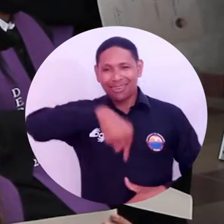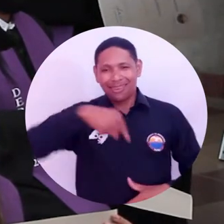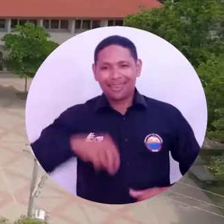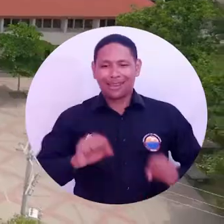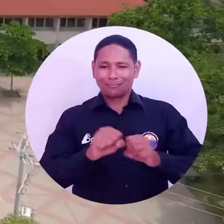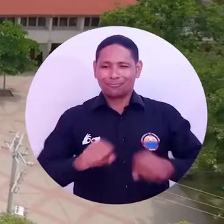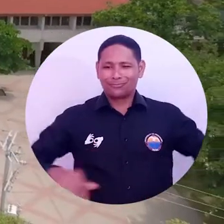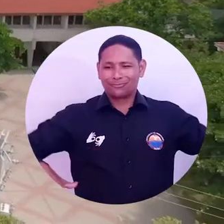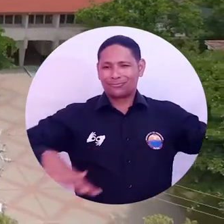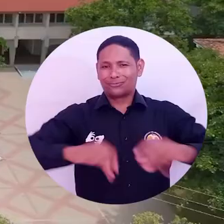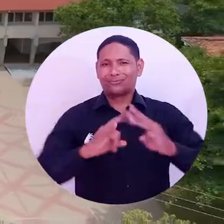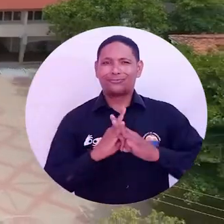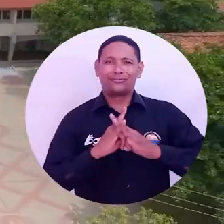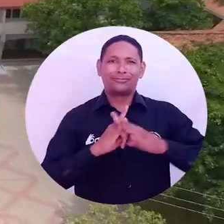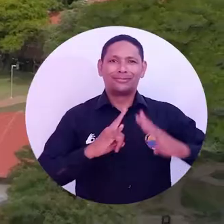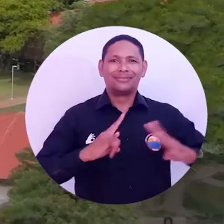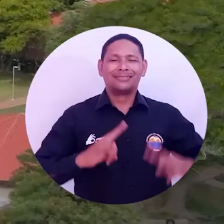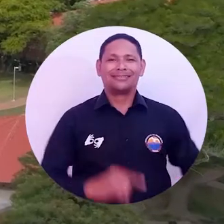campus.